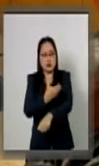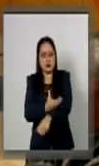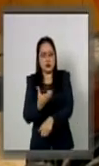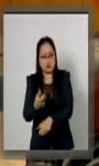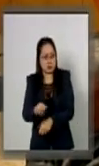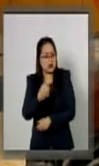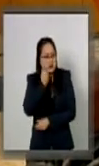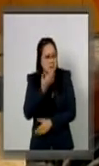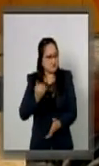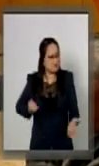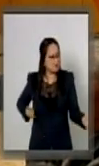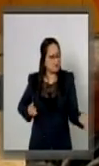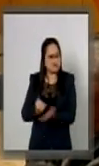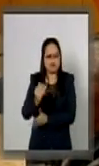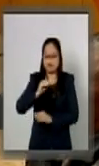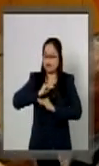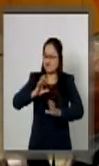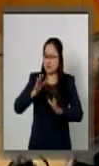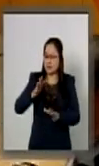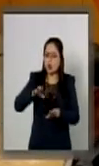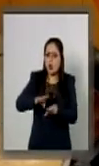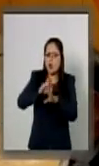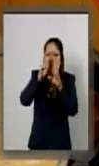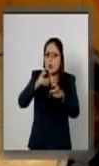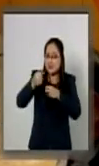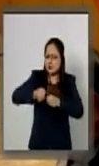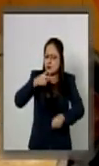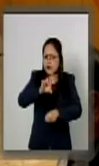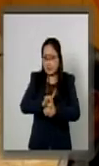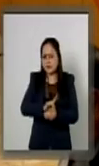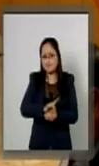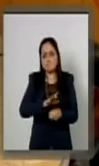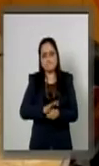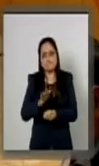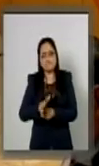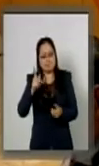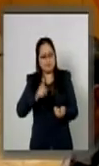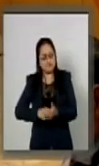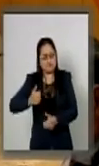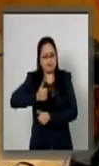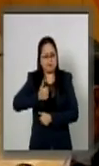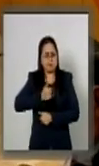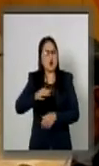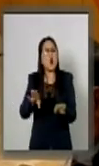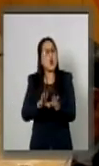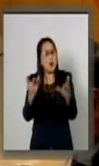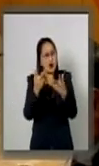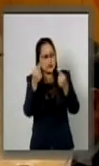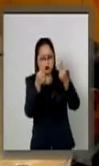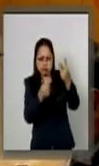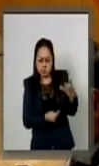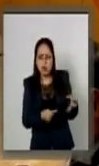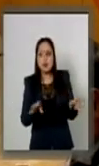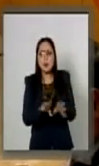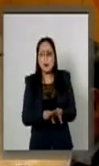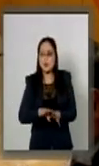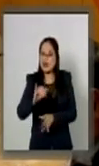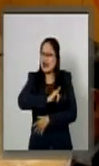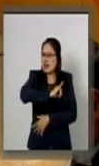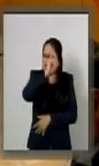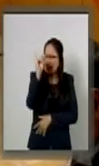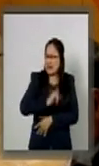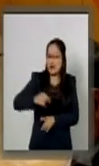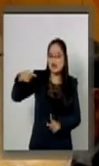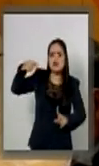contundente las acciones de seguridad que lleven a cabo las Fuerzas Armadas. Bajo ningún caso tienen